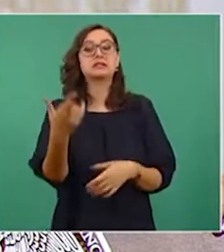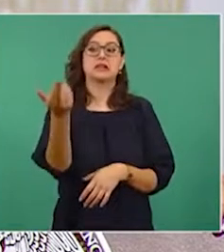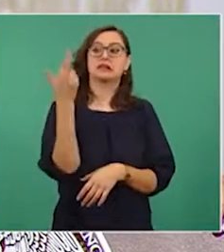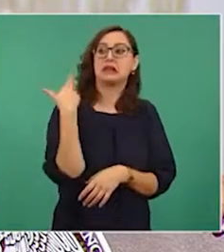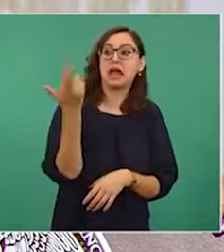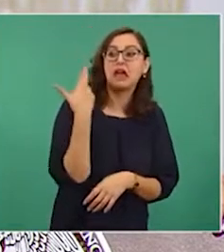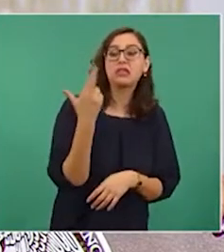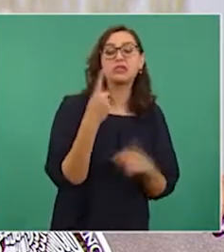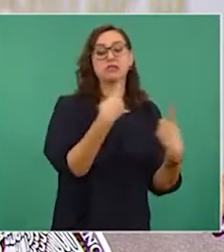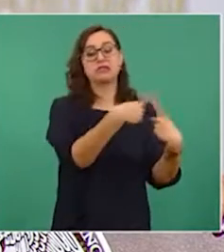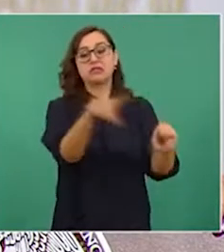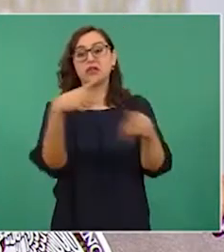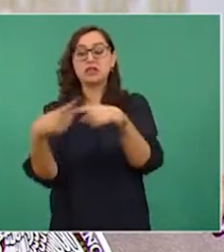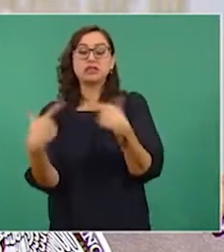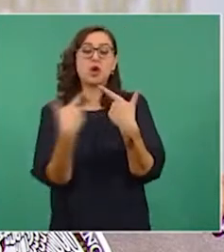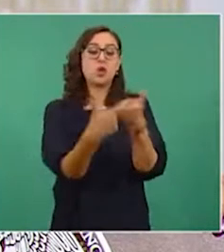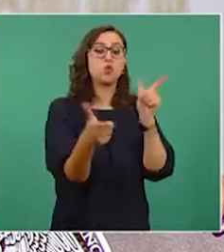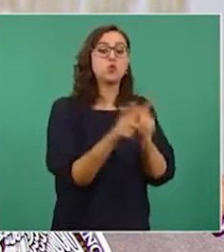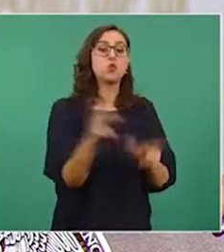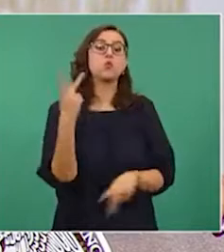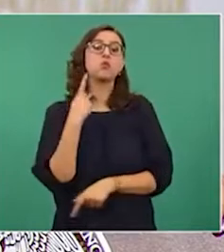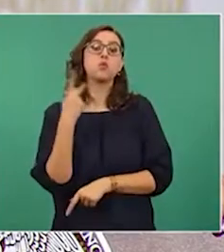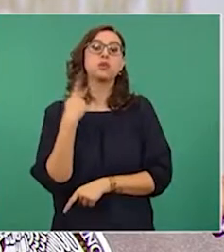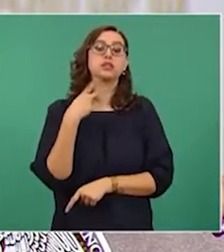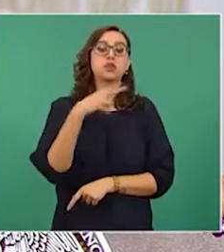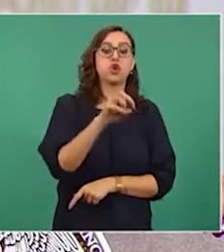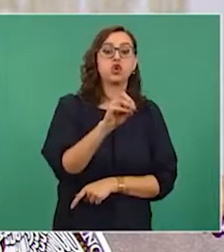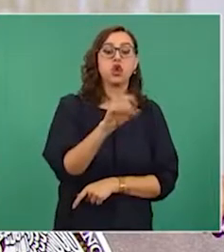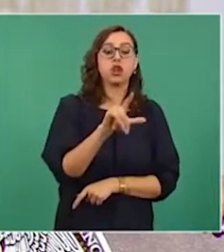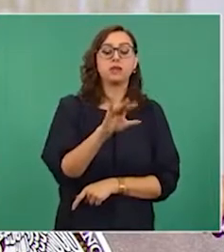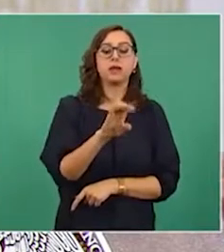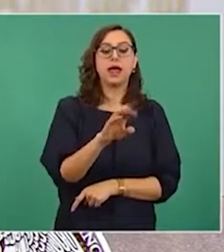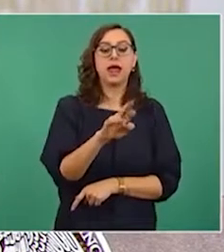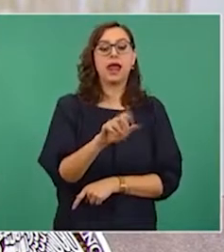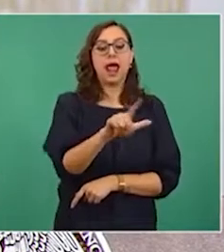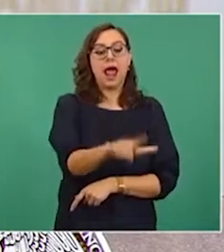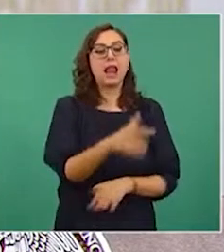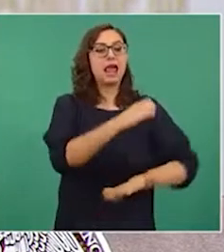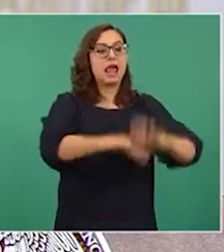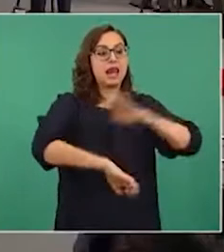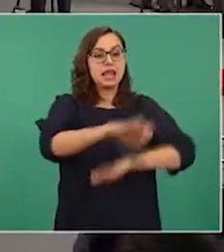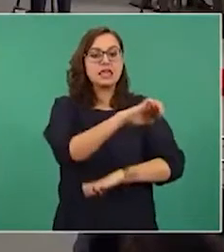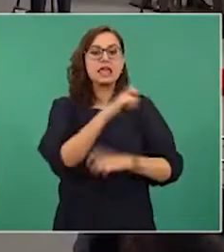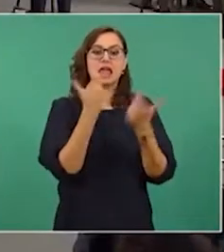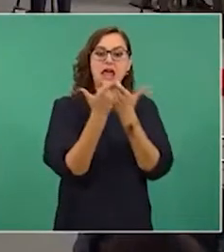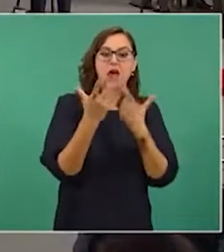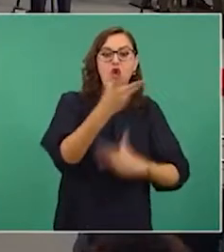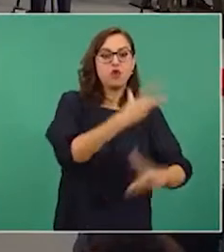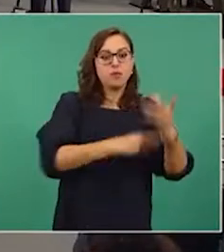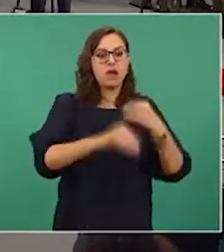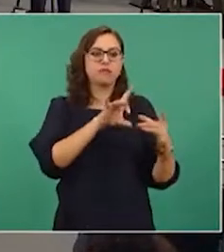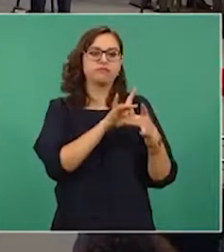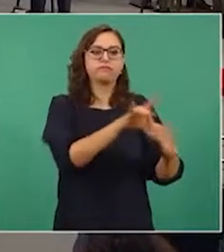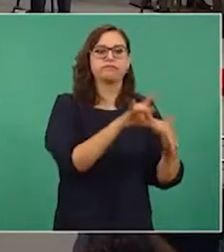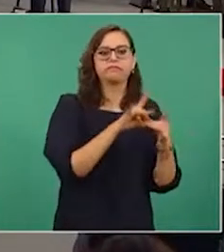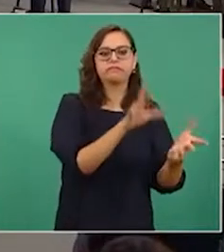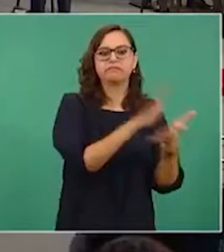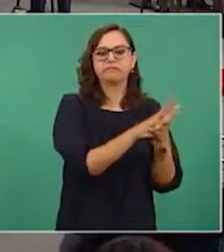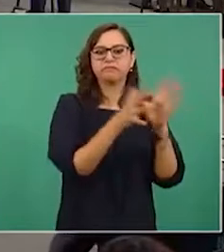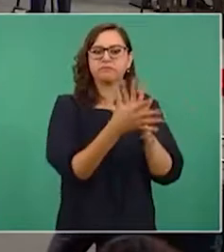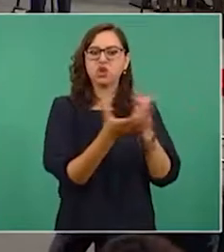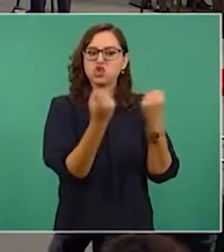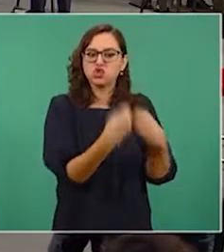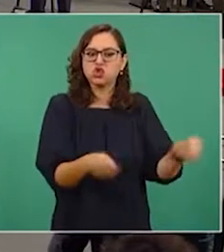económicos y de poder que defienden sus intereses. Por eso es relevante destacar que el despertar